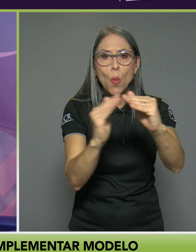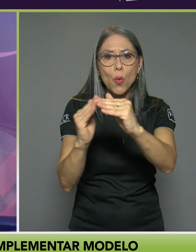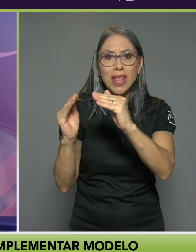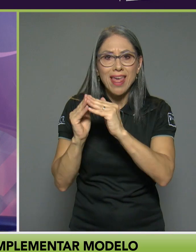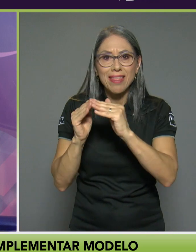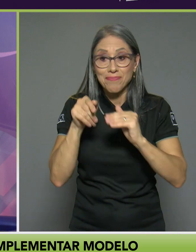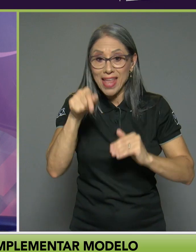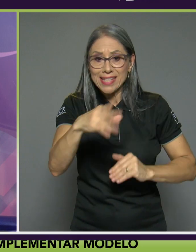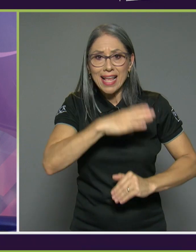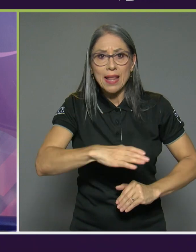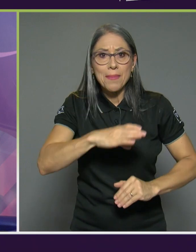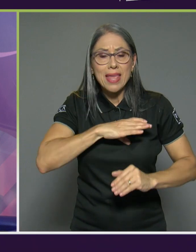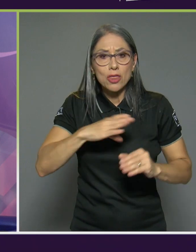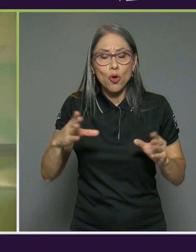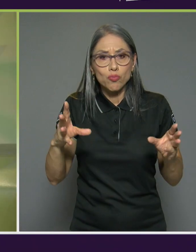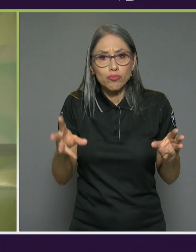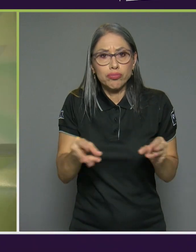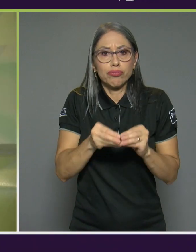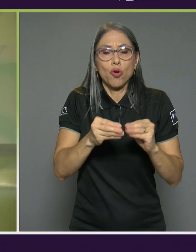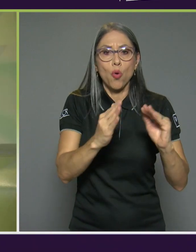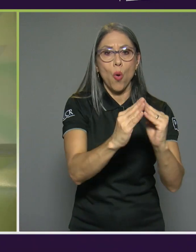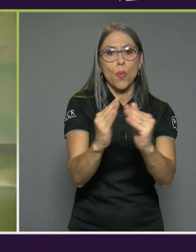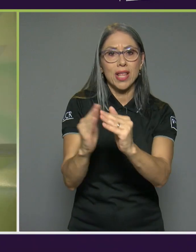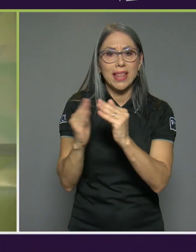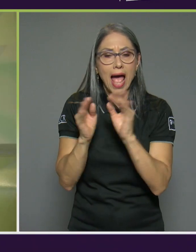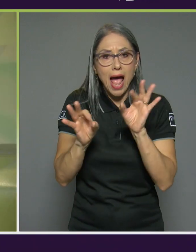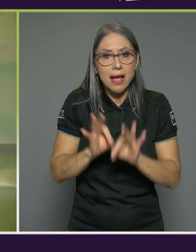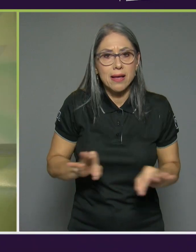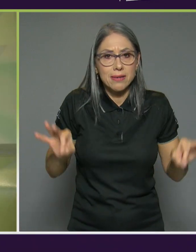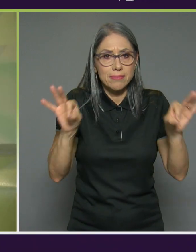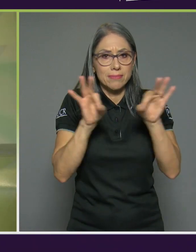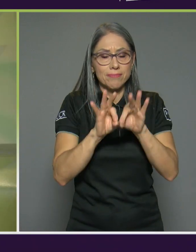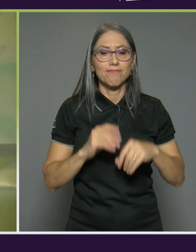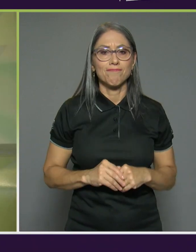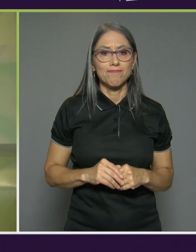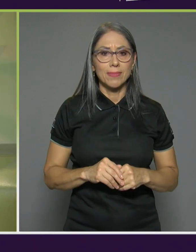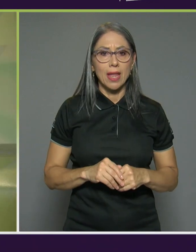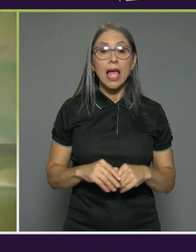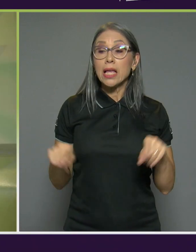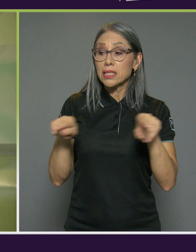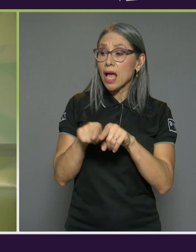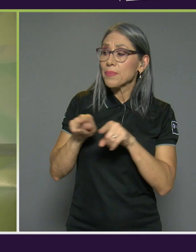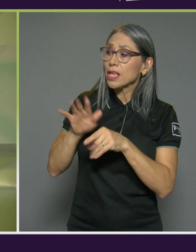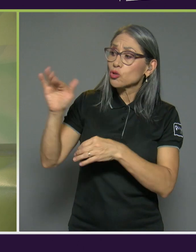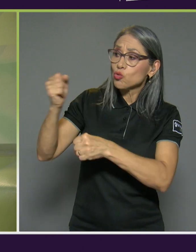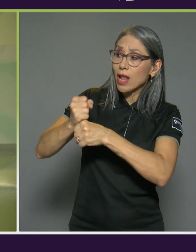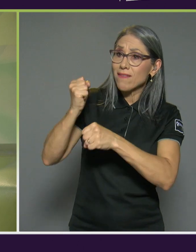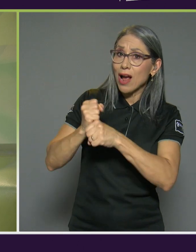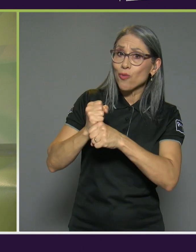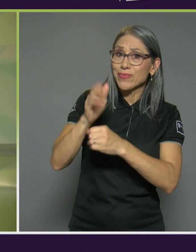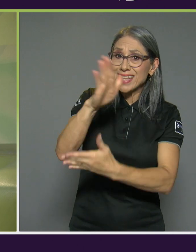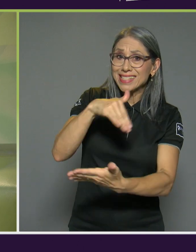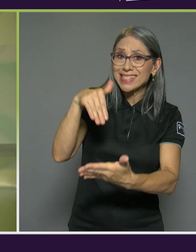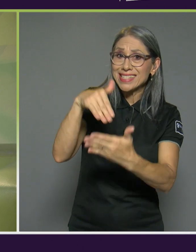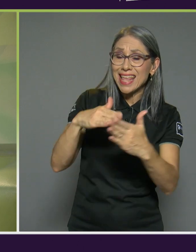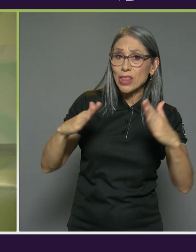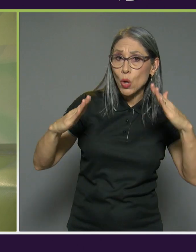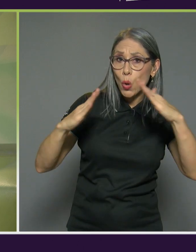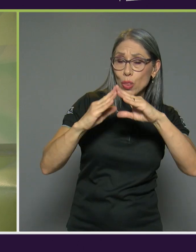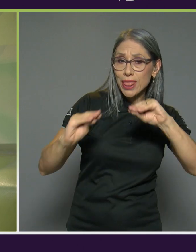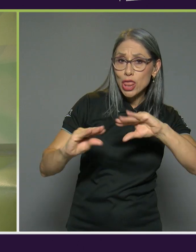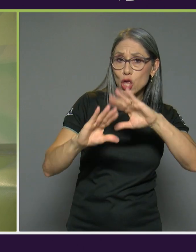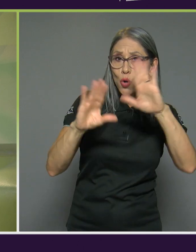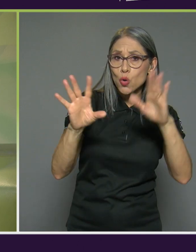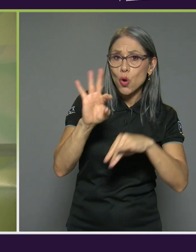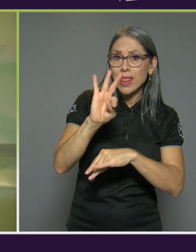es sumamente importante y también eduardo en el trabajo que ustedes realizan desde el centro de uno del tejar del huarco ya ustedes han